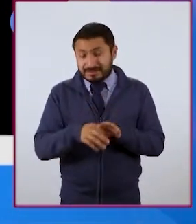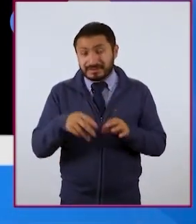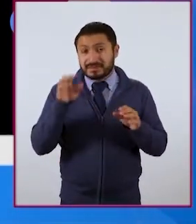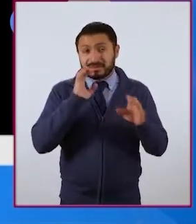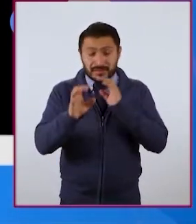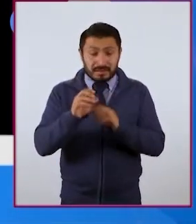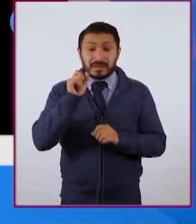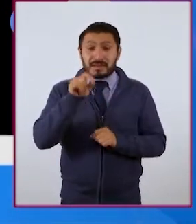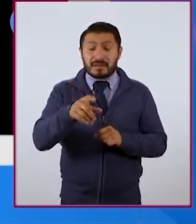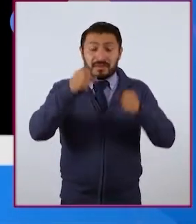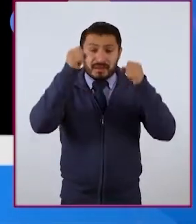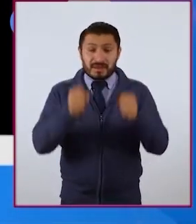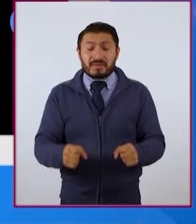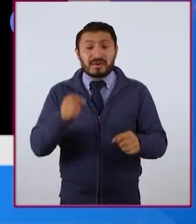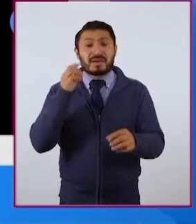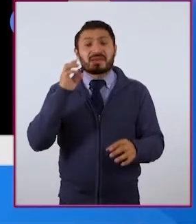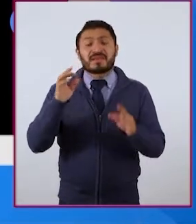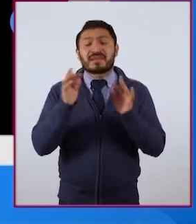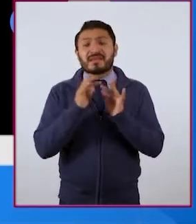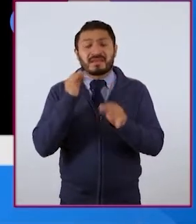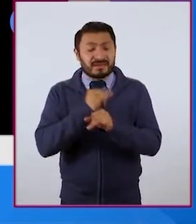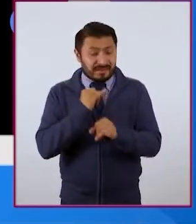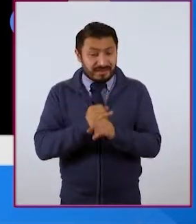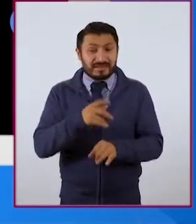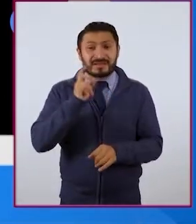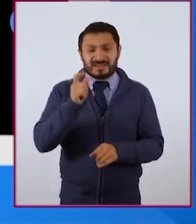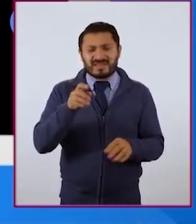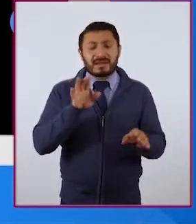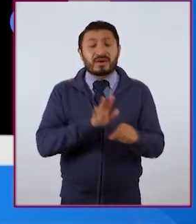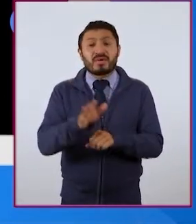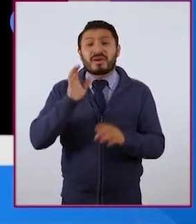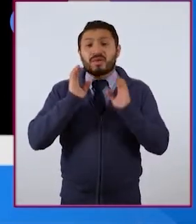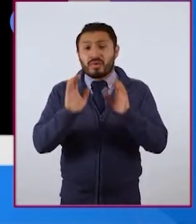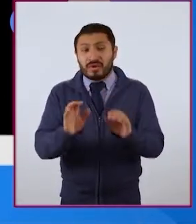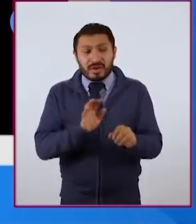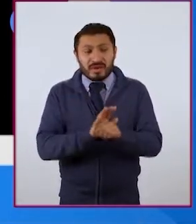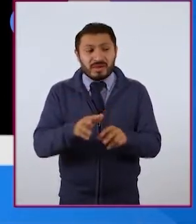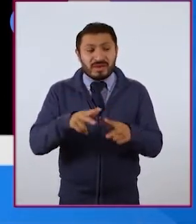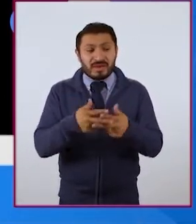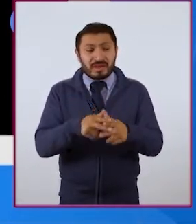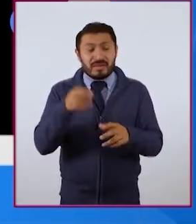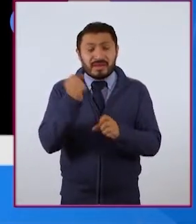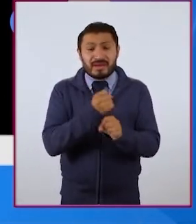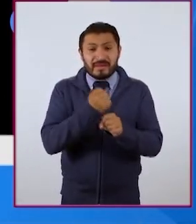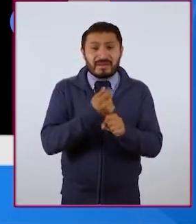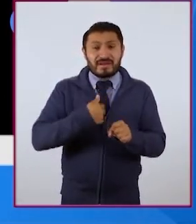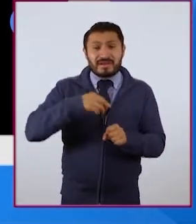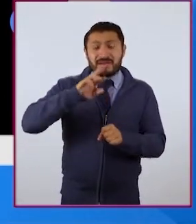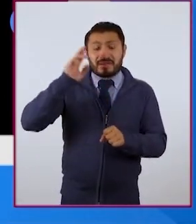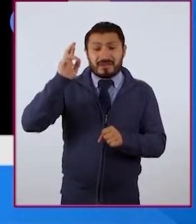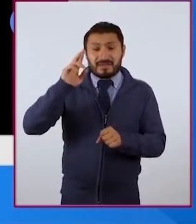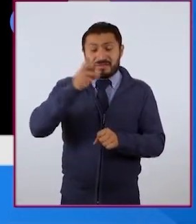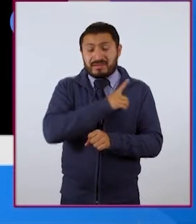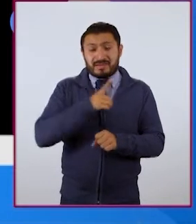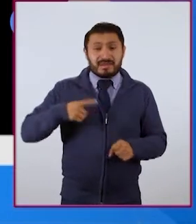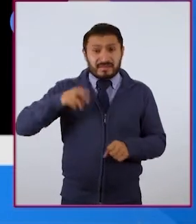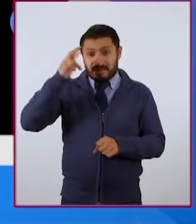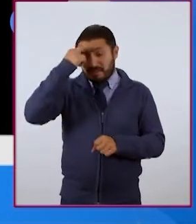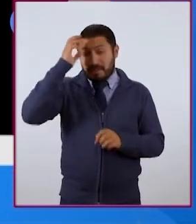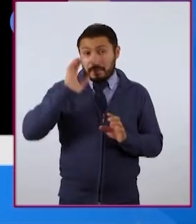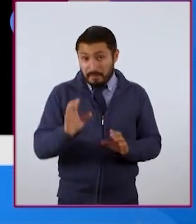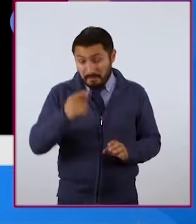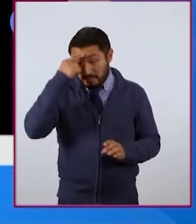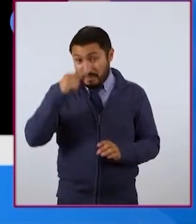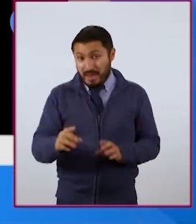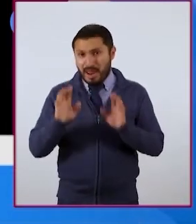digital. Es decir, qué cuidados, qué herramientas, qué prácticas yo debo de tener presentes para poder cuidar tanto mi